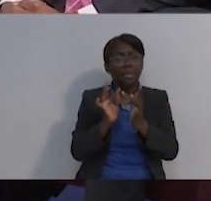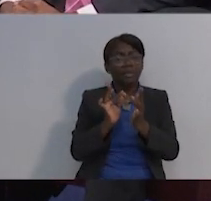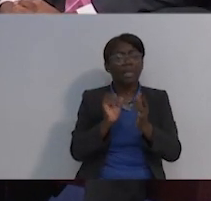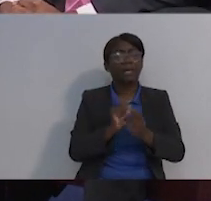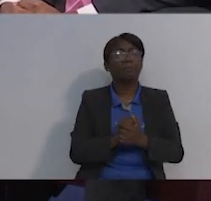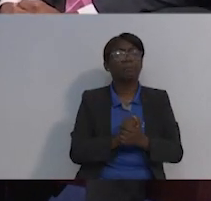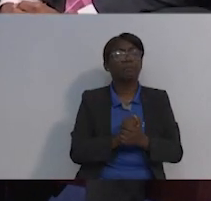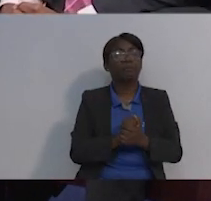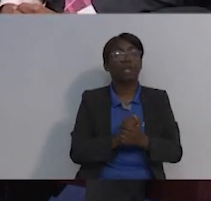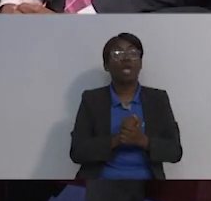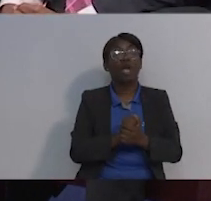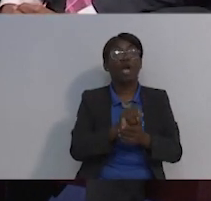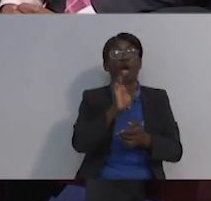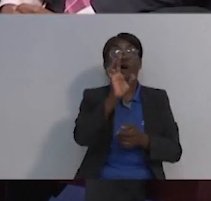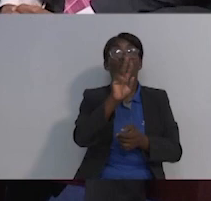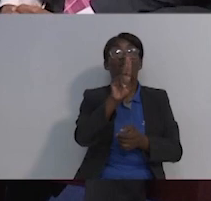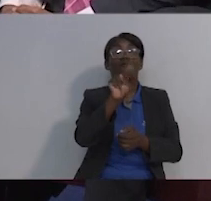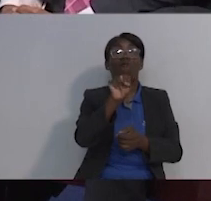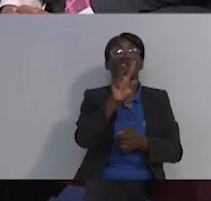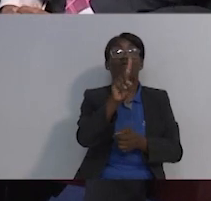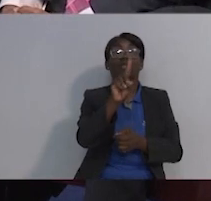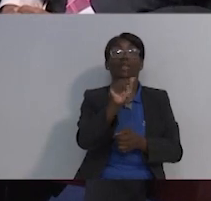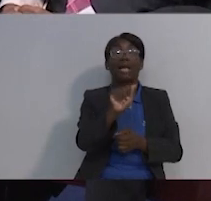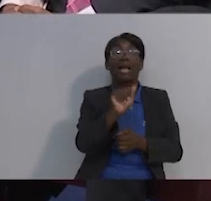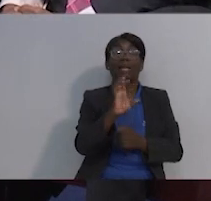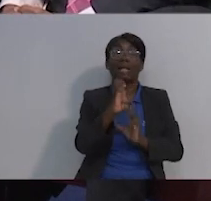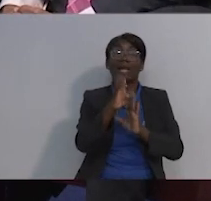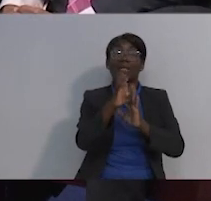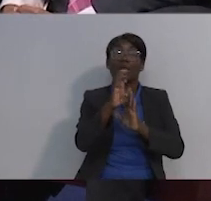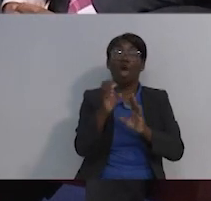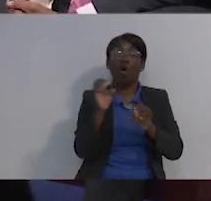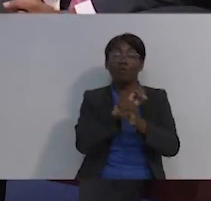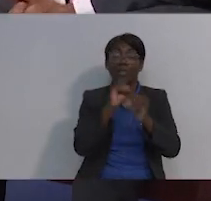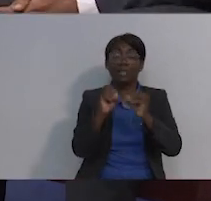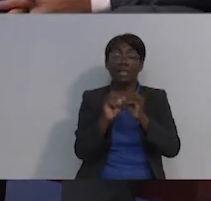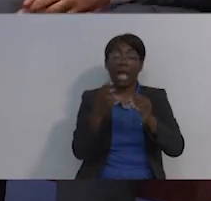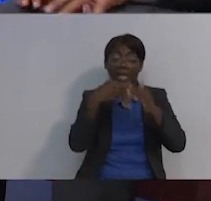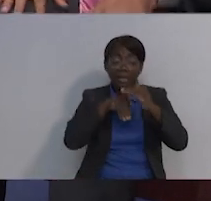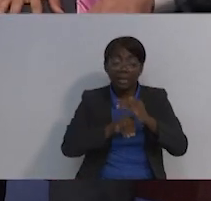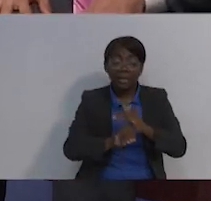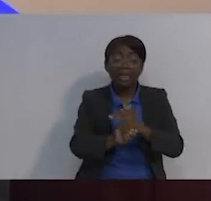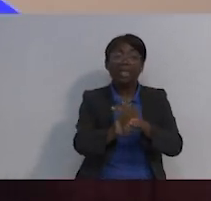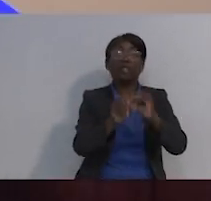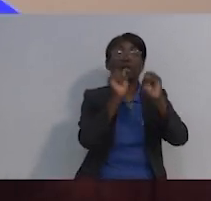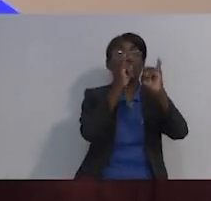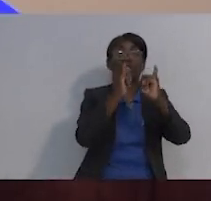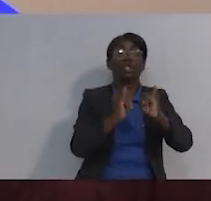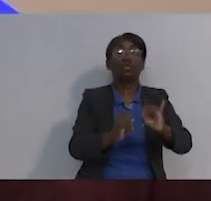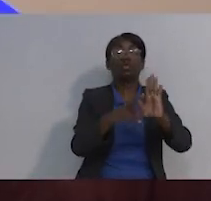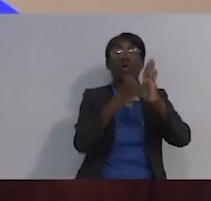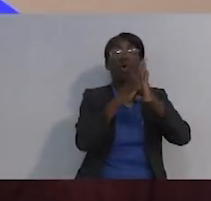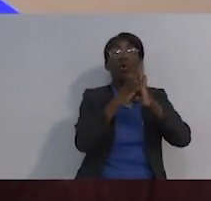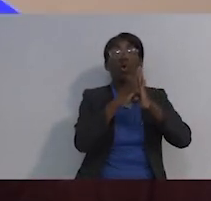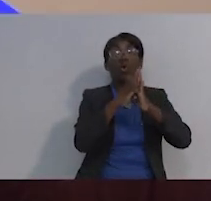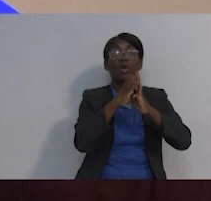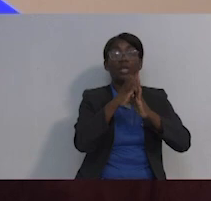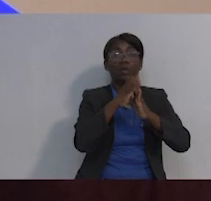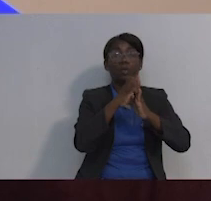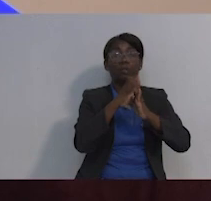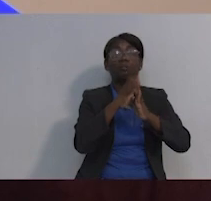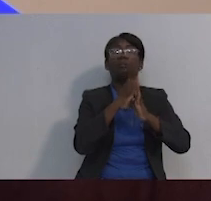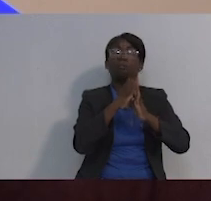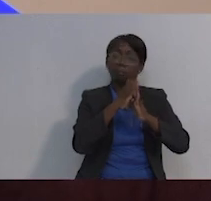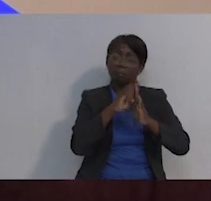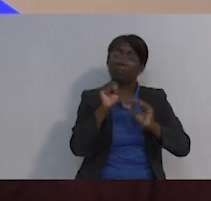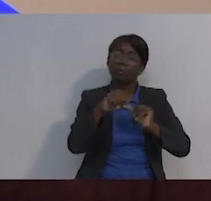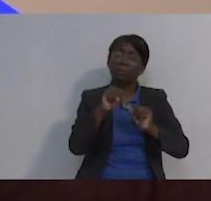muy estrecha para brindar, digamos, servicios conexos, no solamente... Sí, por supuesto. Fundacáncer,